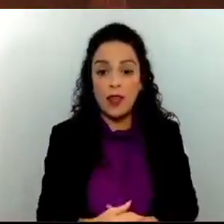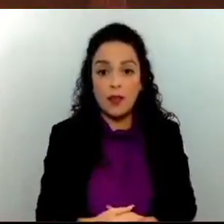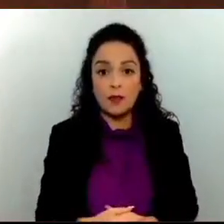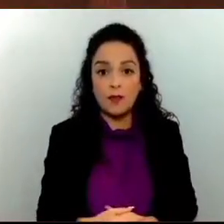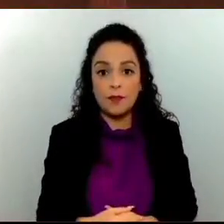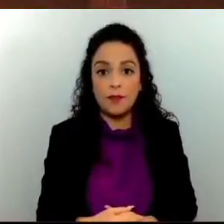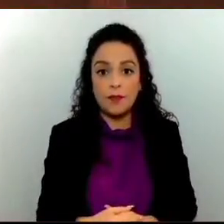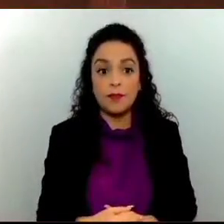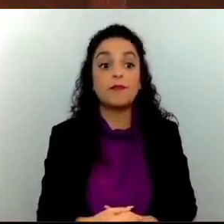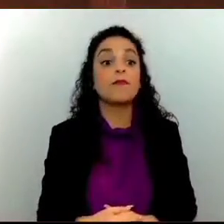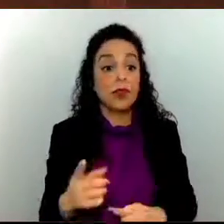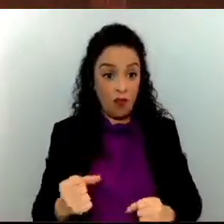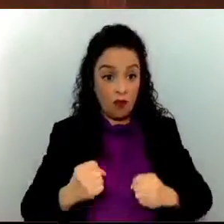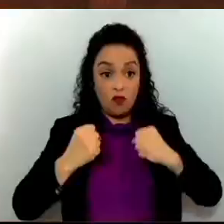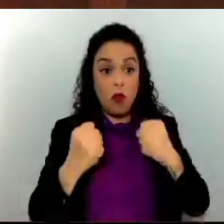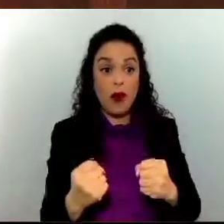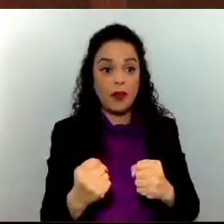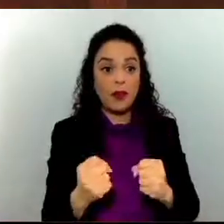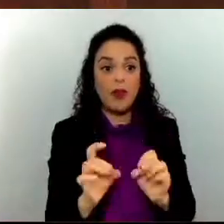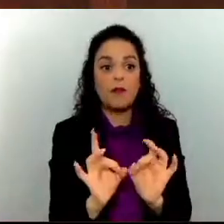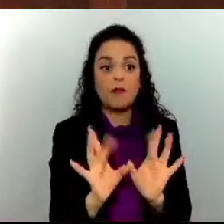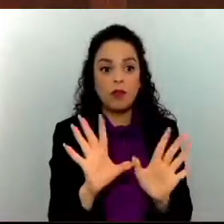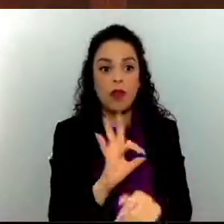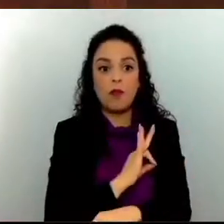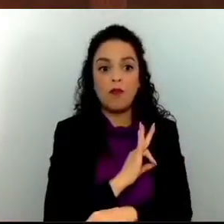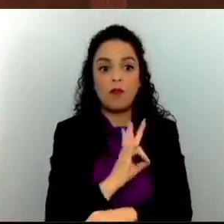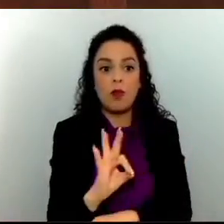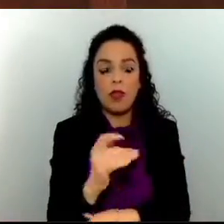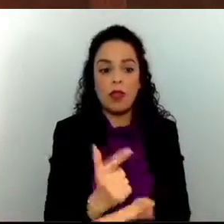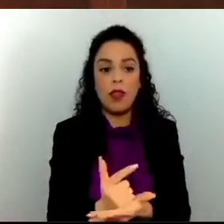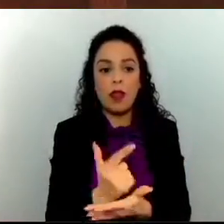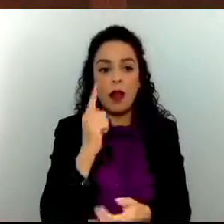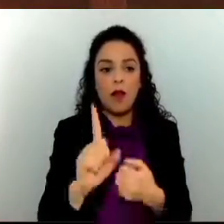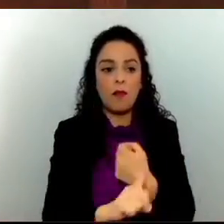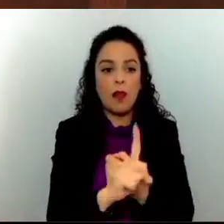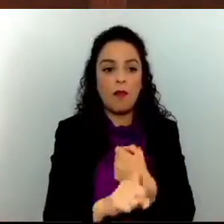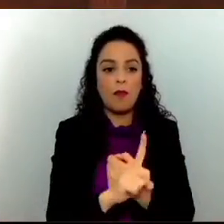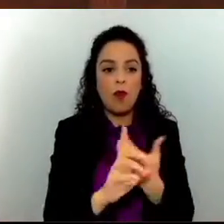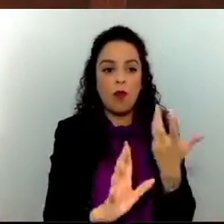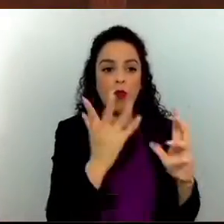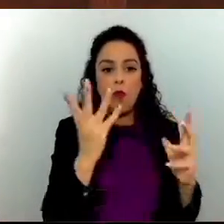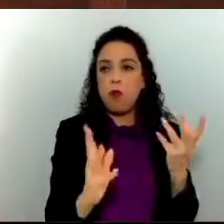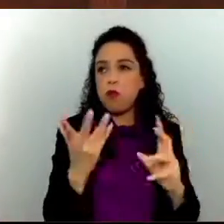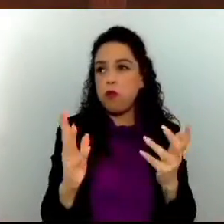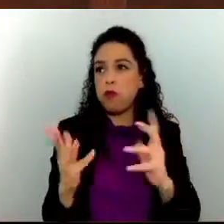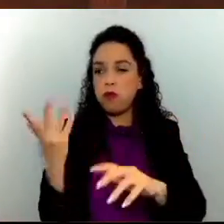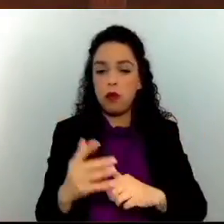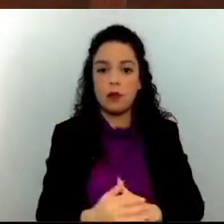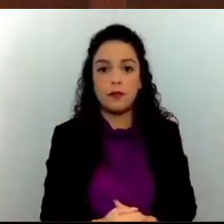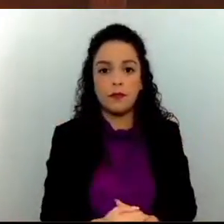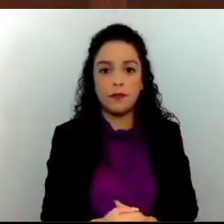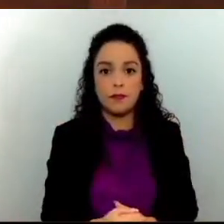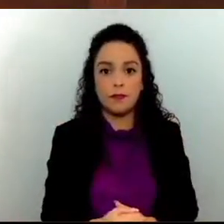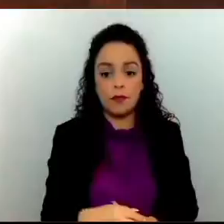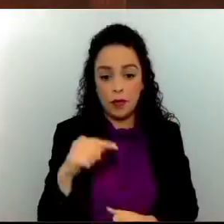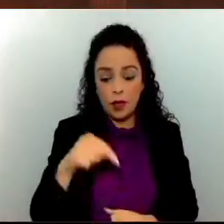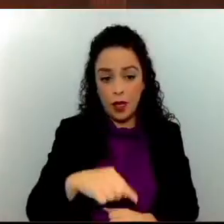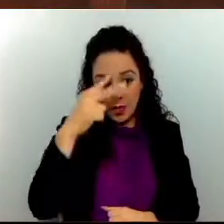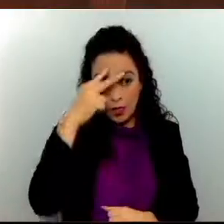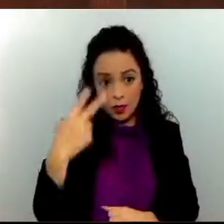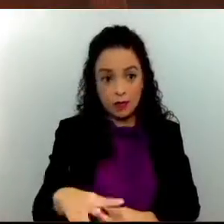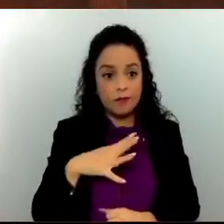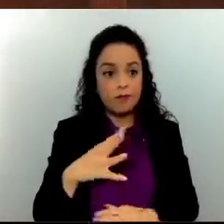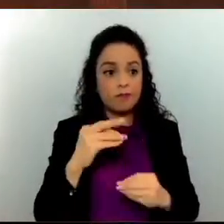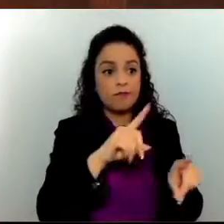pueden llegar a provocar desastres. En nuestra entidad, el clima es muy diverso y rico por la variedad